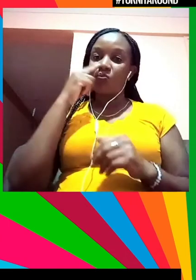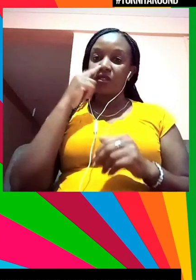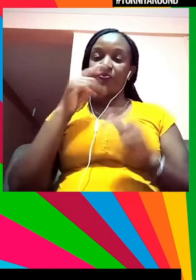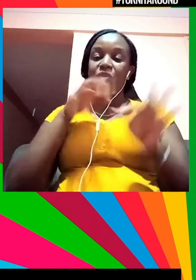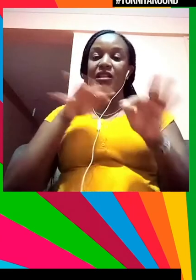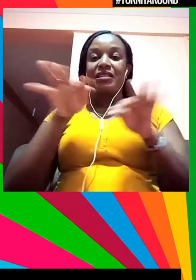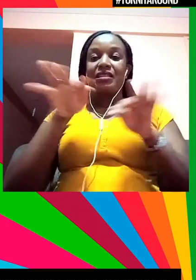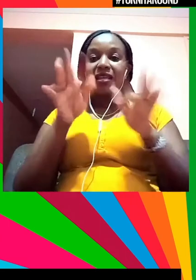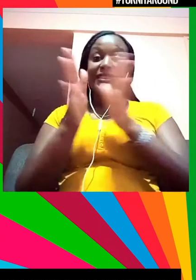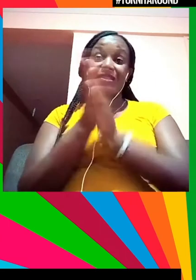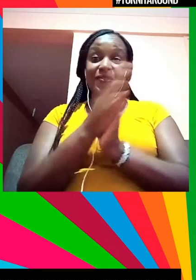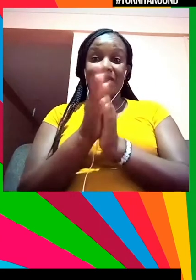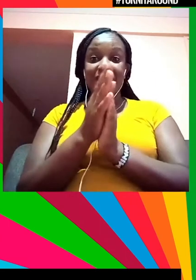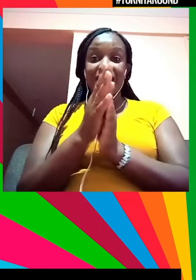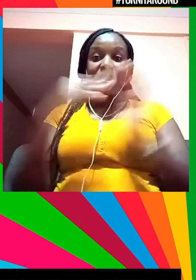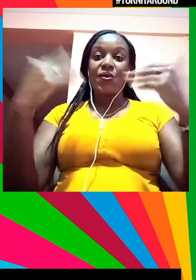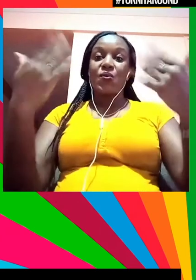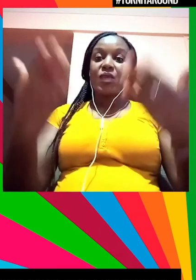Bienvenido Bayo a como la fe.